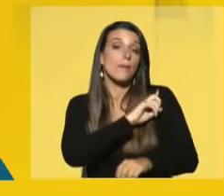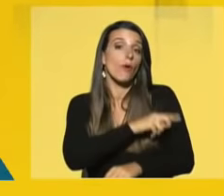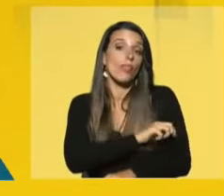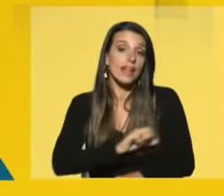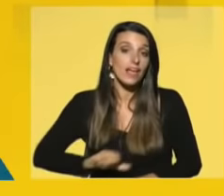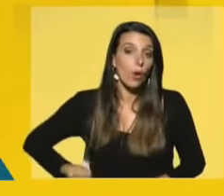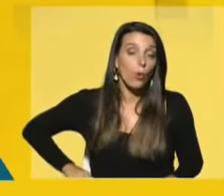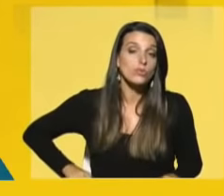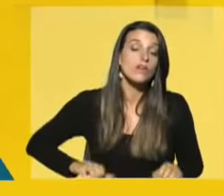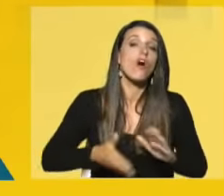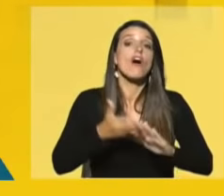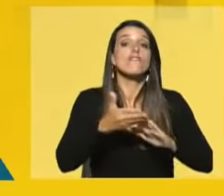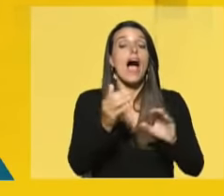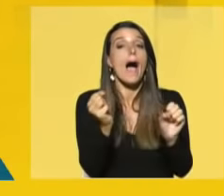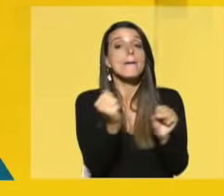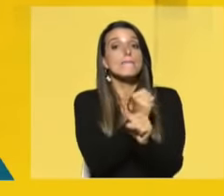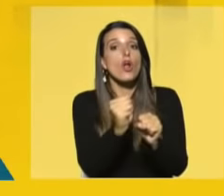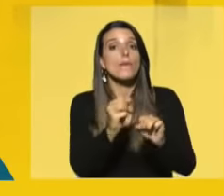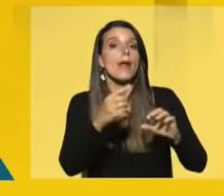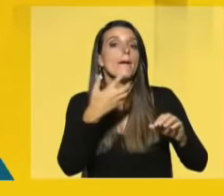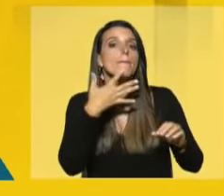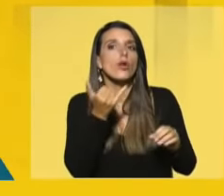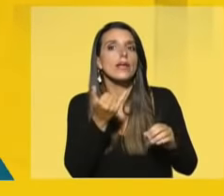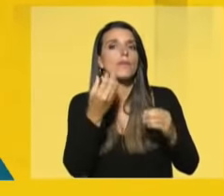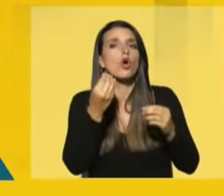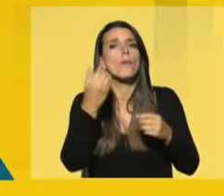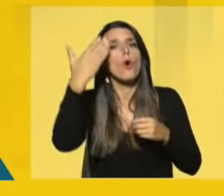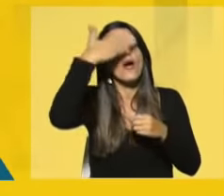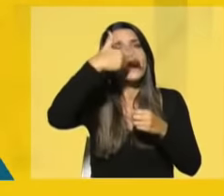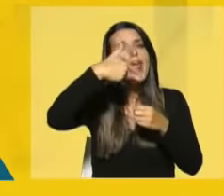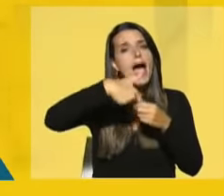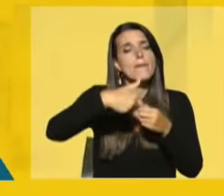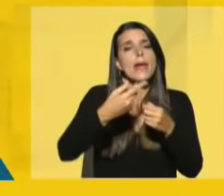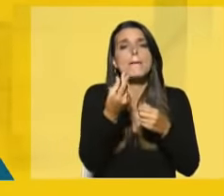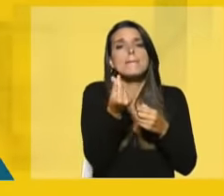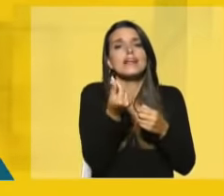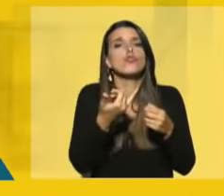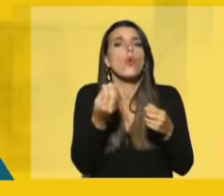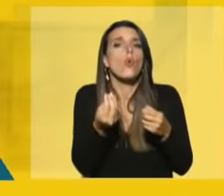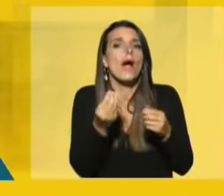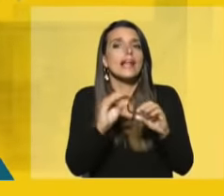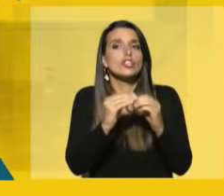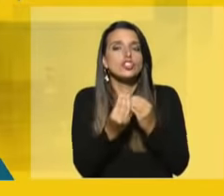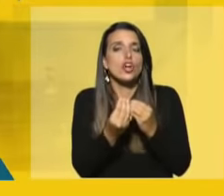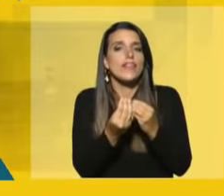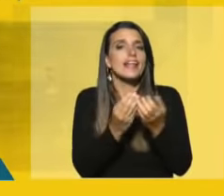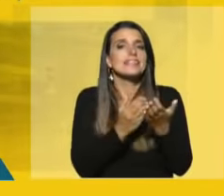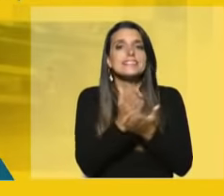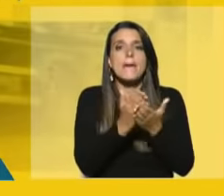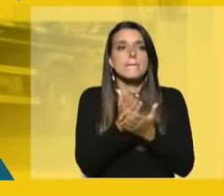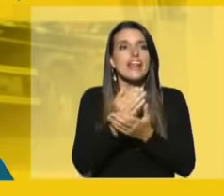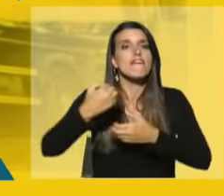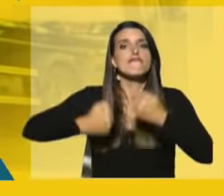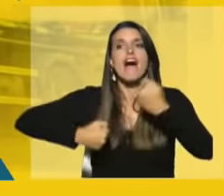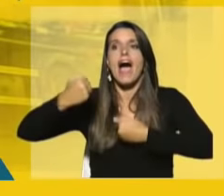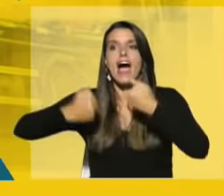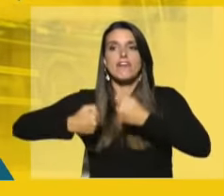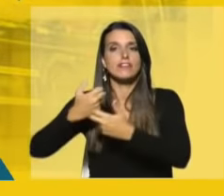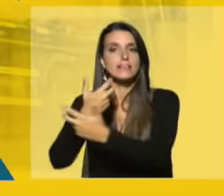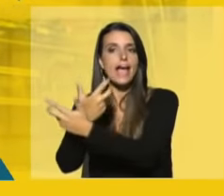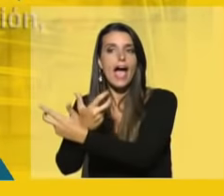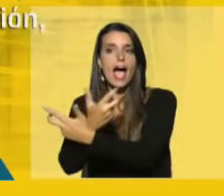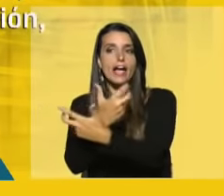Ejecutivo aprobará el precio de venta de los diferentes combustibles producidos por ANCAP con entrega en cada una de sus plantas de distribución